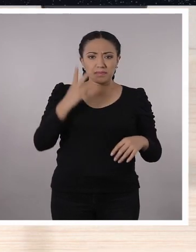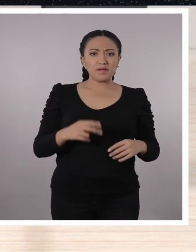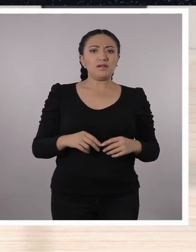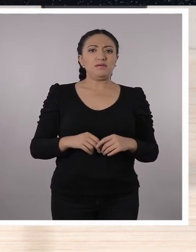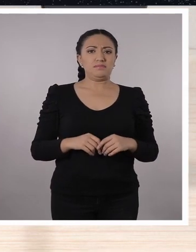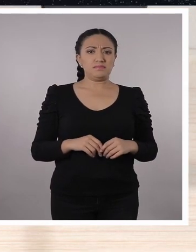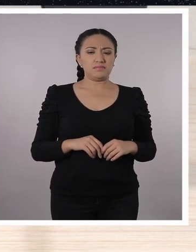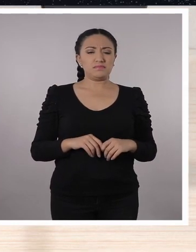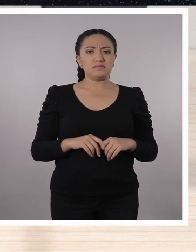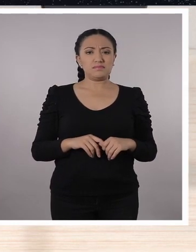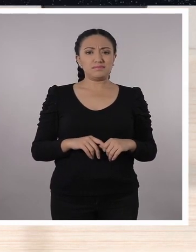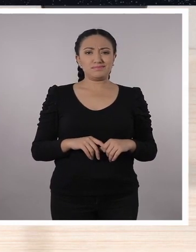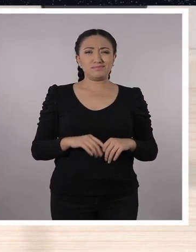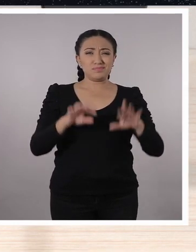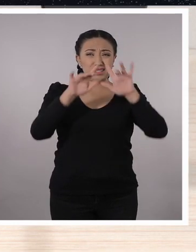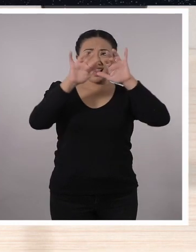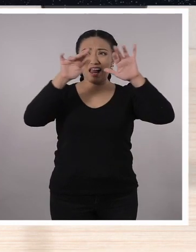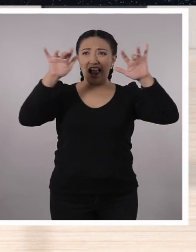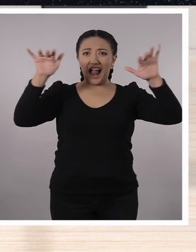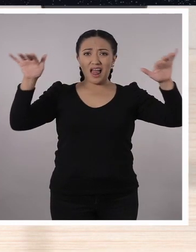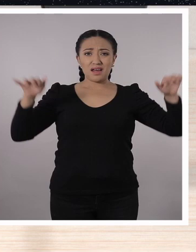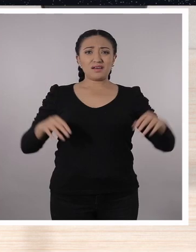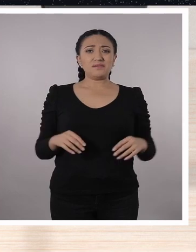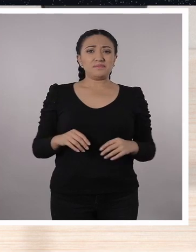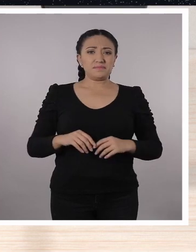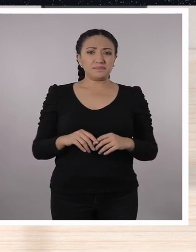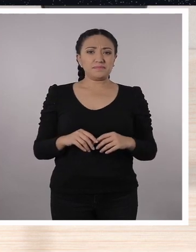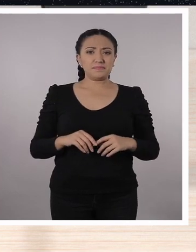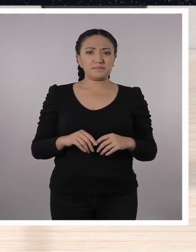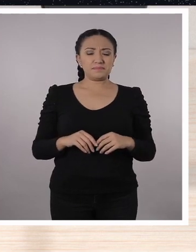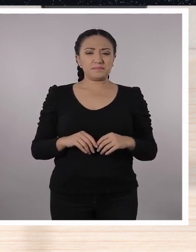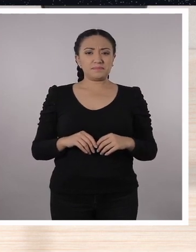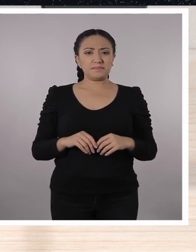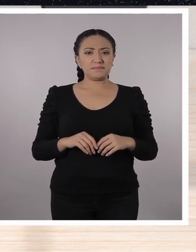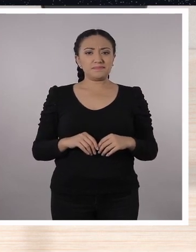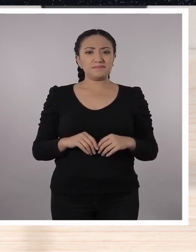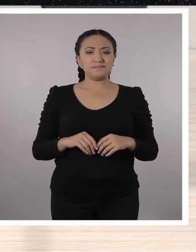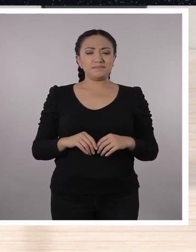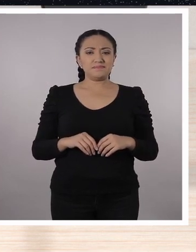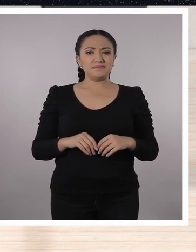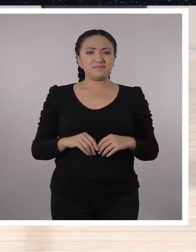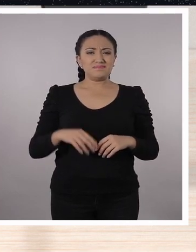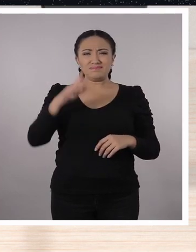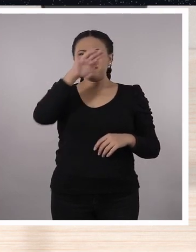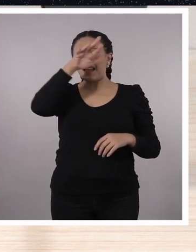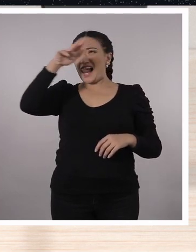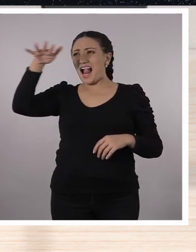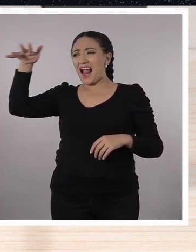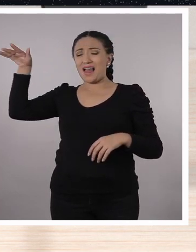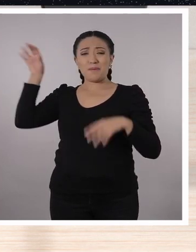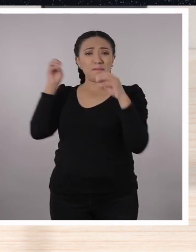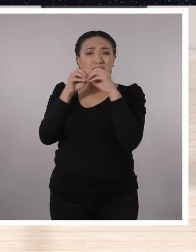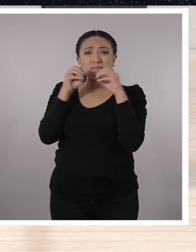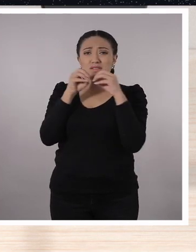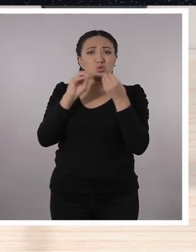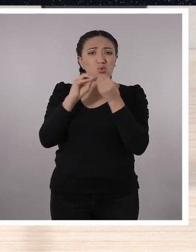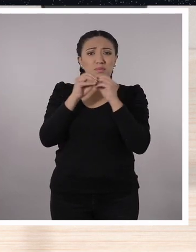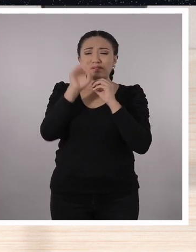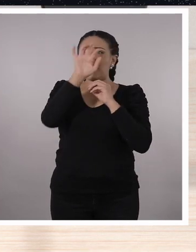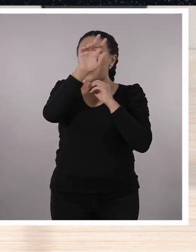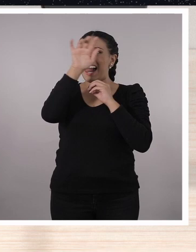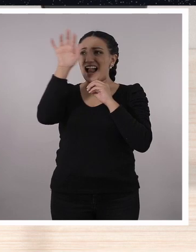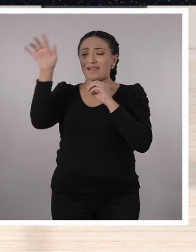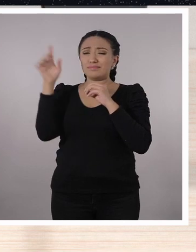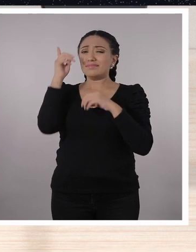dos, tres, cuatro, cinco, nueve. Y luego, hay un montón de ceros más.